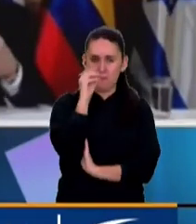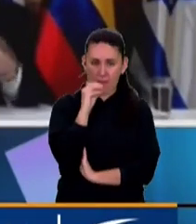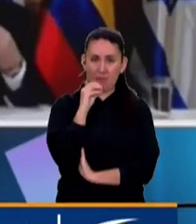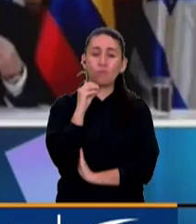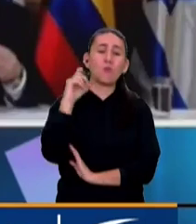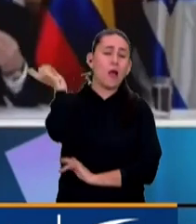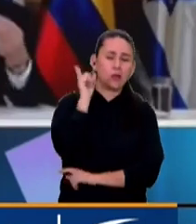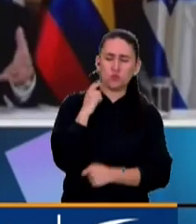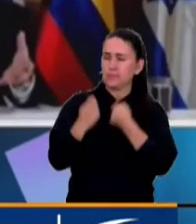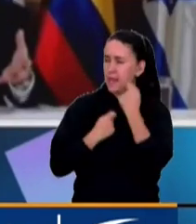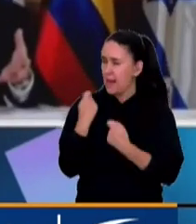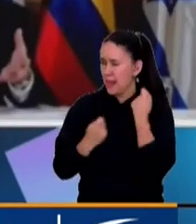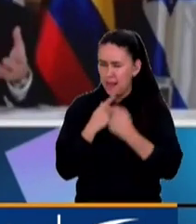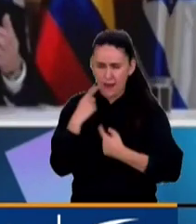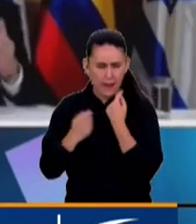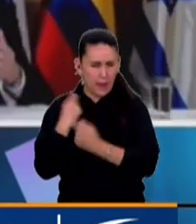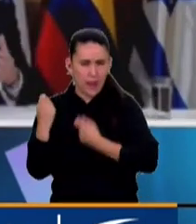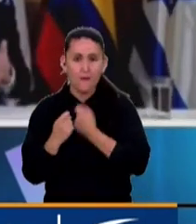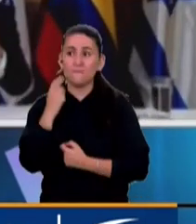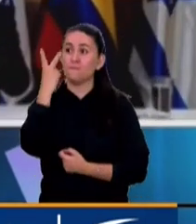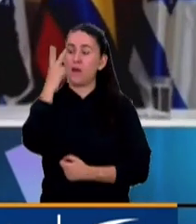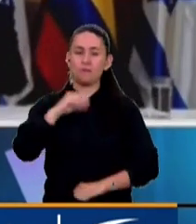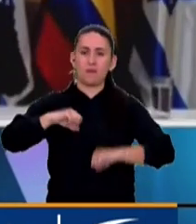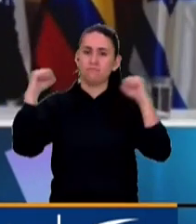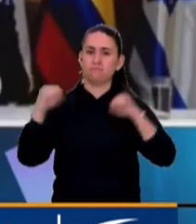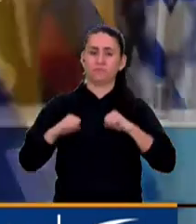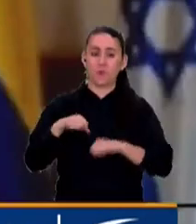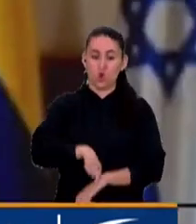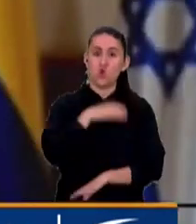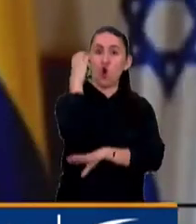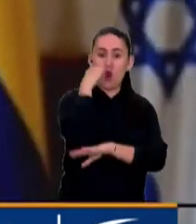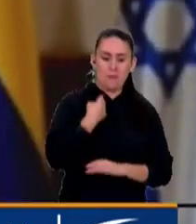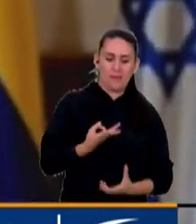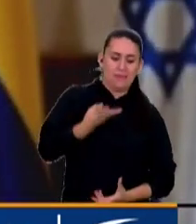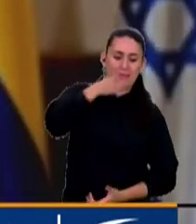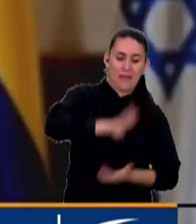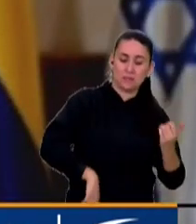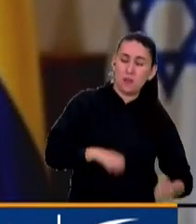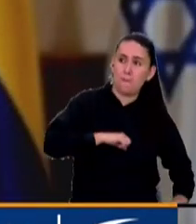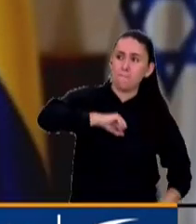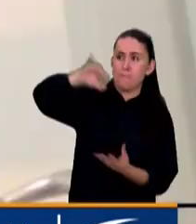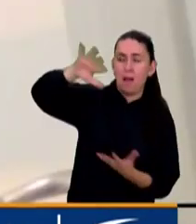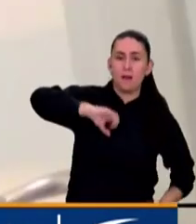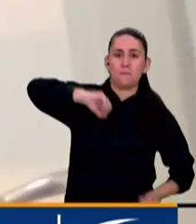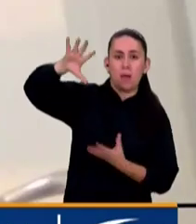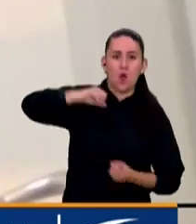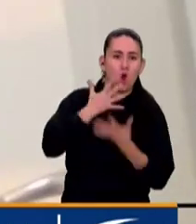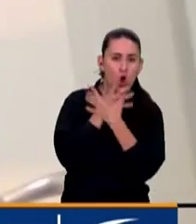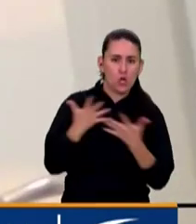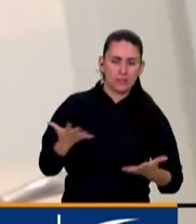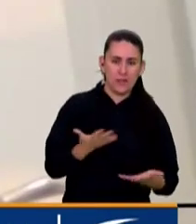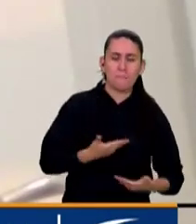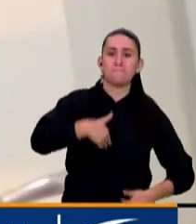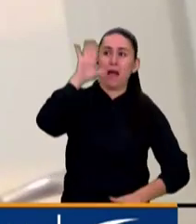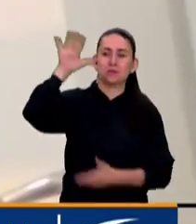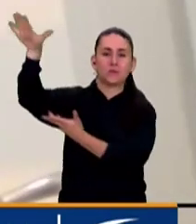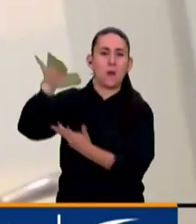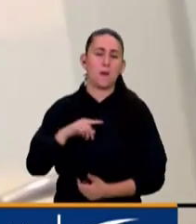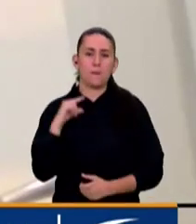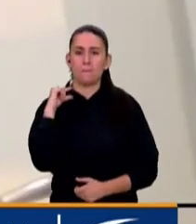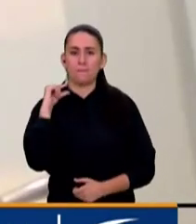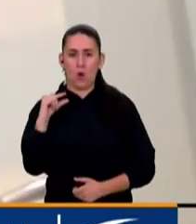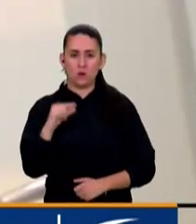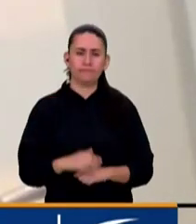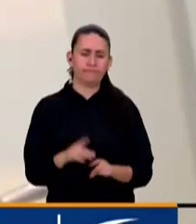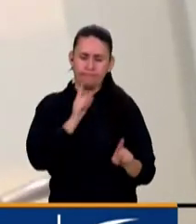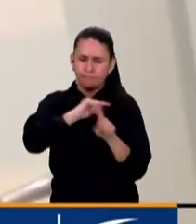años de negociación, y Colombia exporta tres veces más de lo que importa desde Israel. De centenas de delegaciones en todo